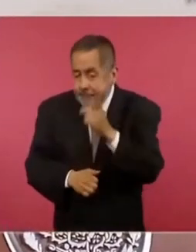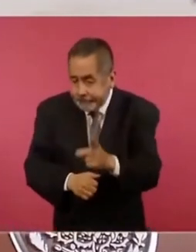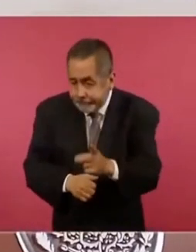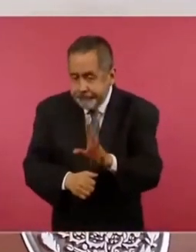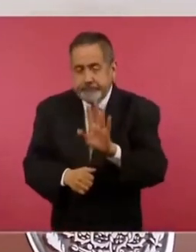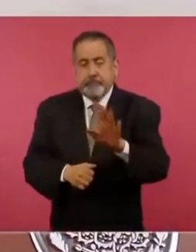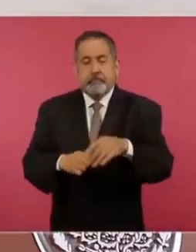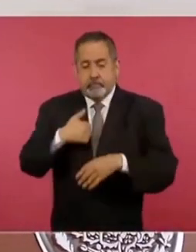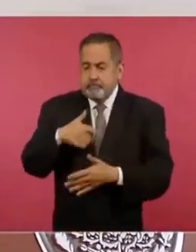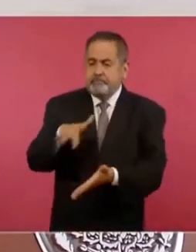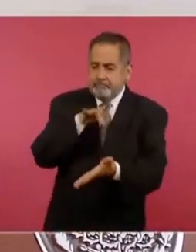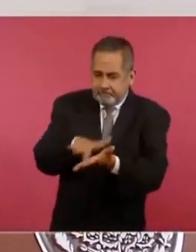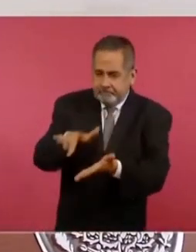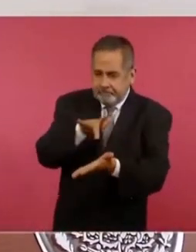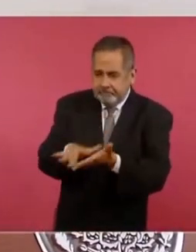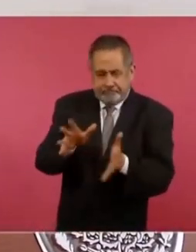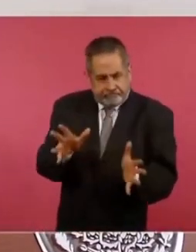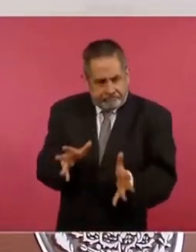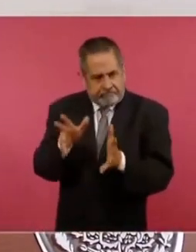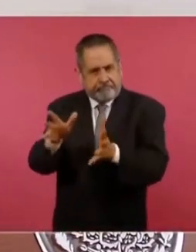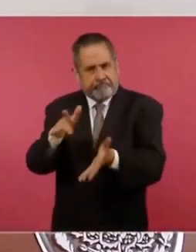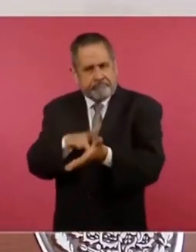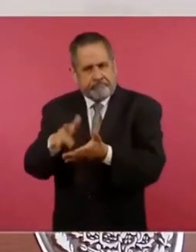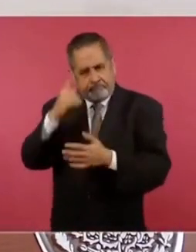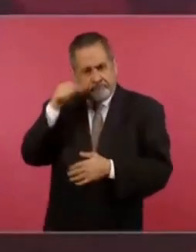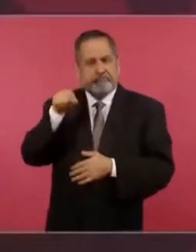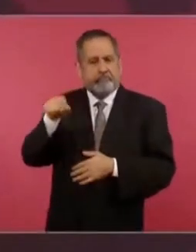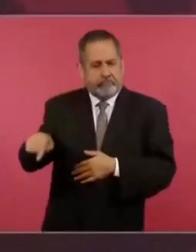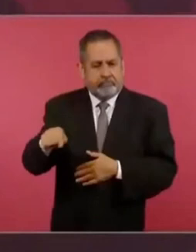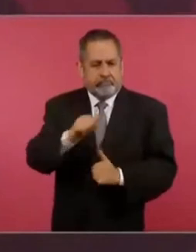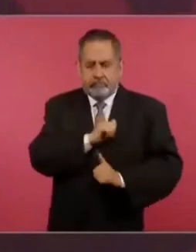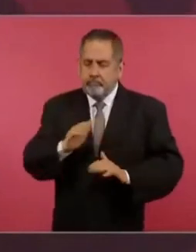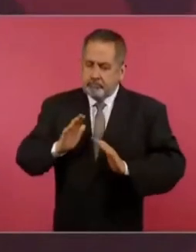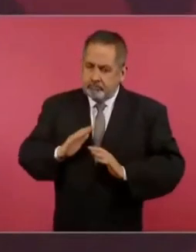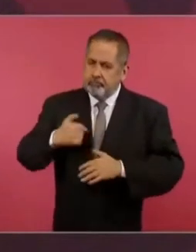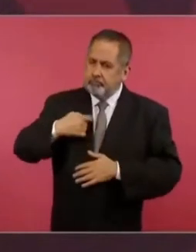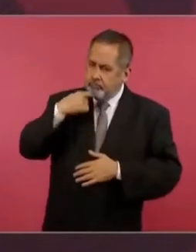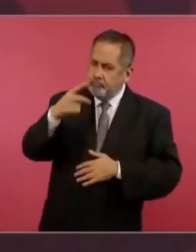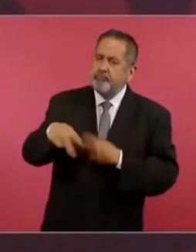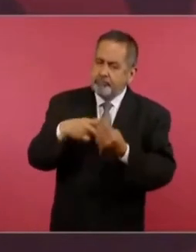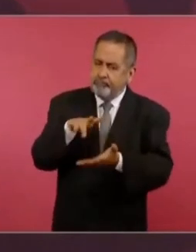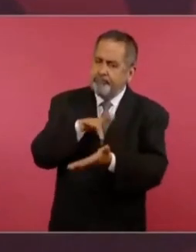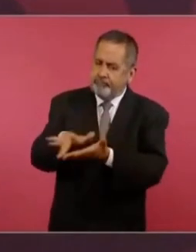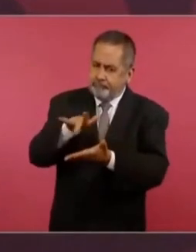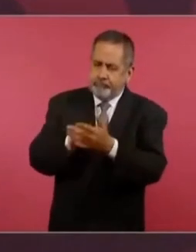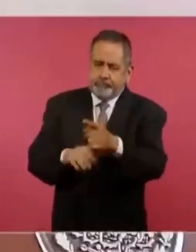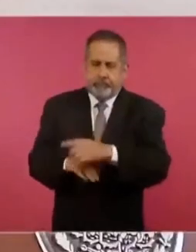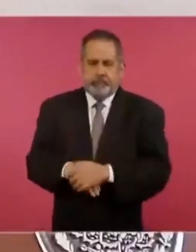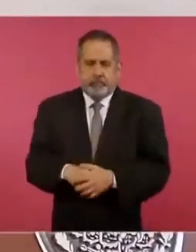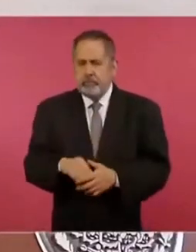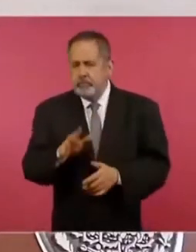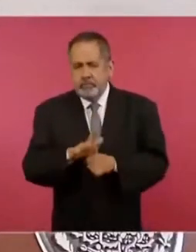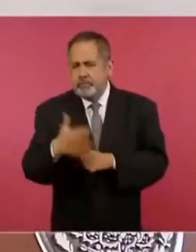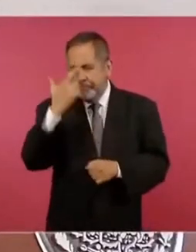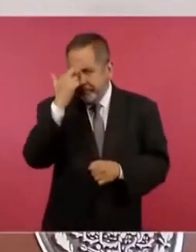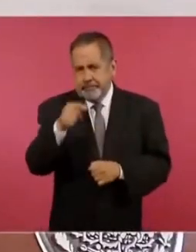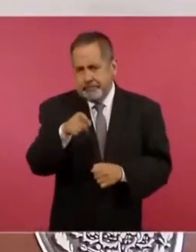apoyarlos en las Fuerzas Armadas. Por una razón